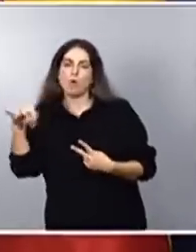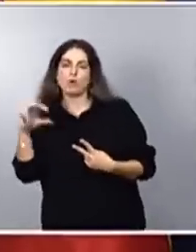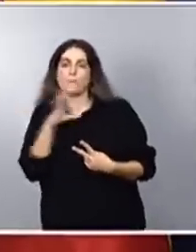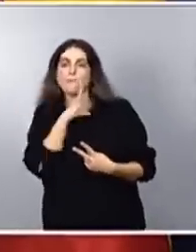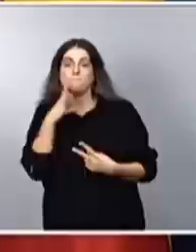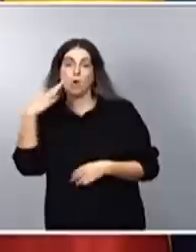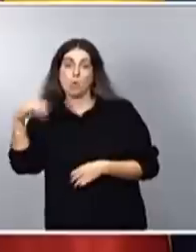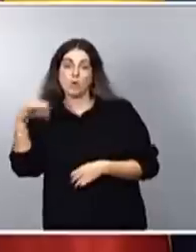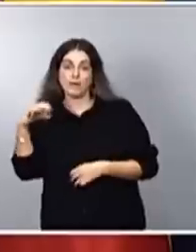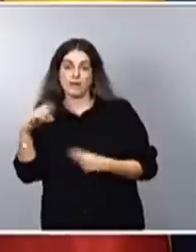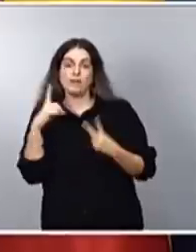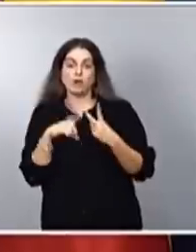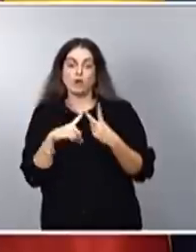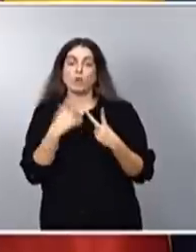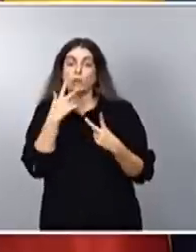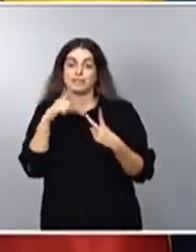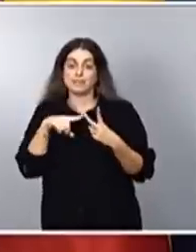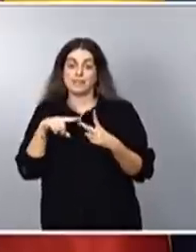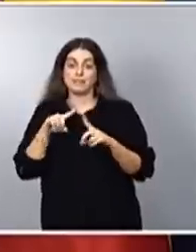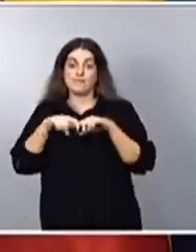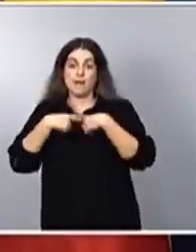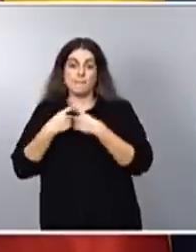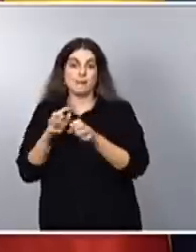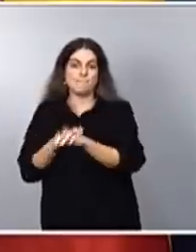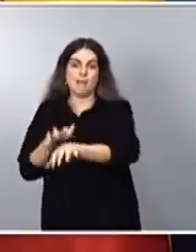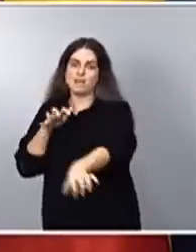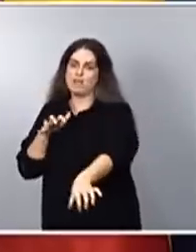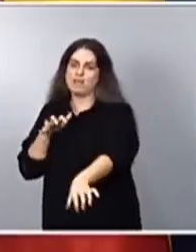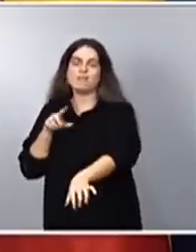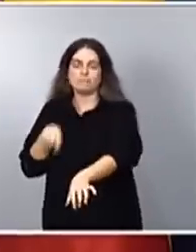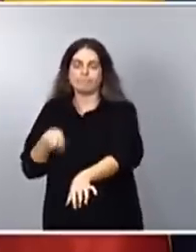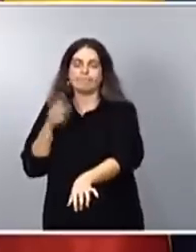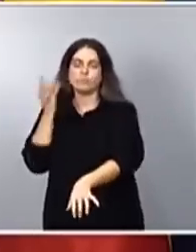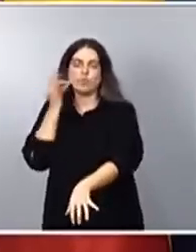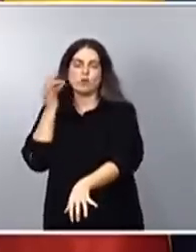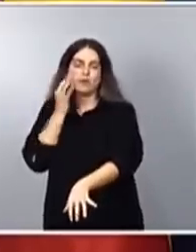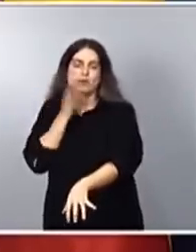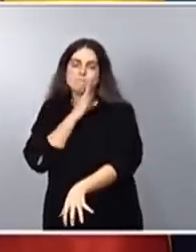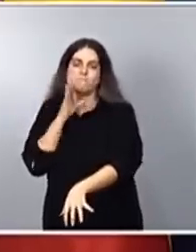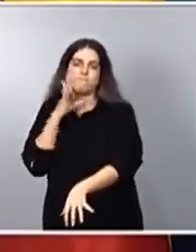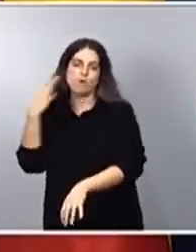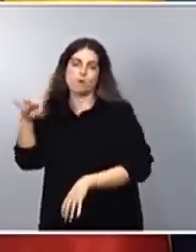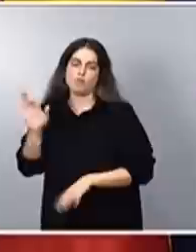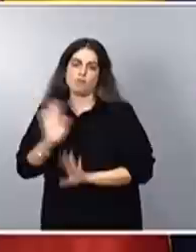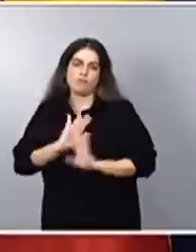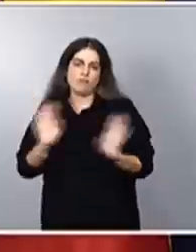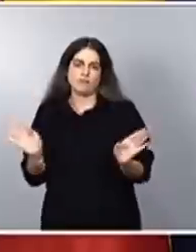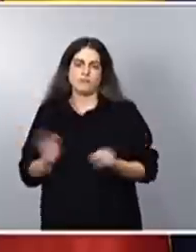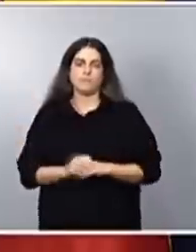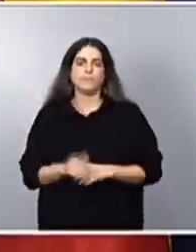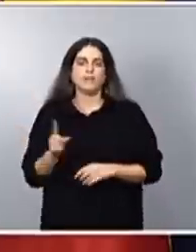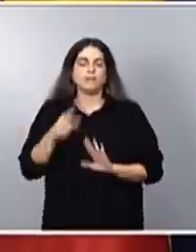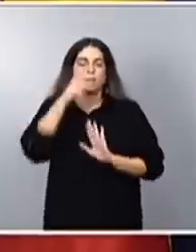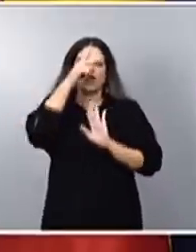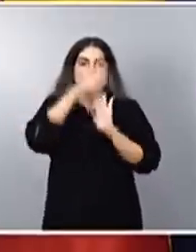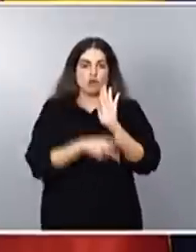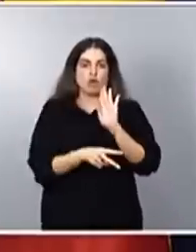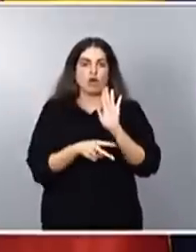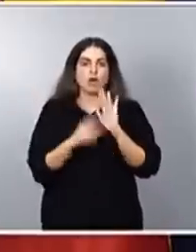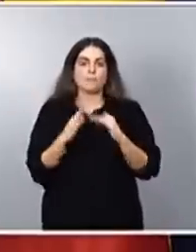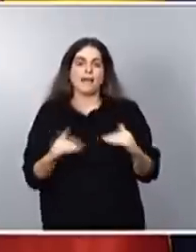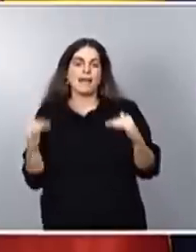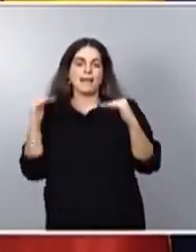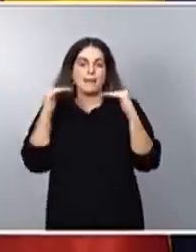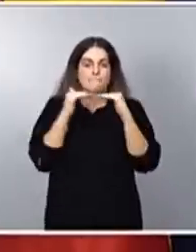familias, en su mayoría, están encabezadas por mujeres. Como saben, esta norma va a establecer una equiparación entre las